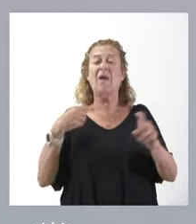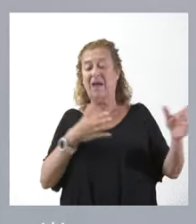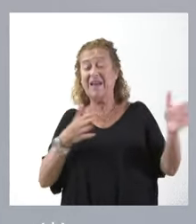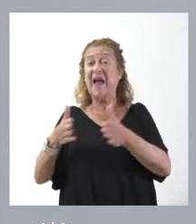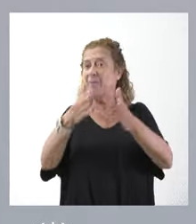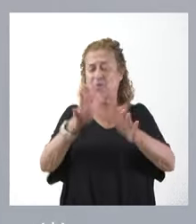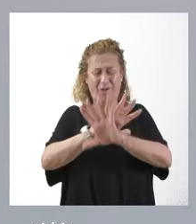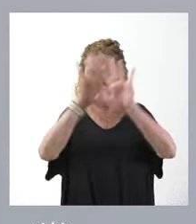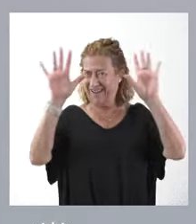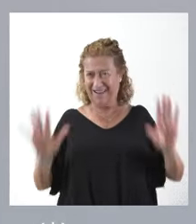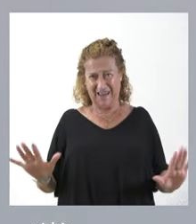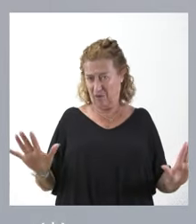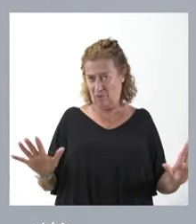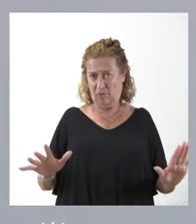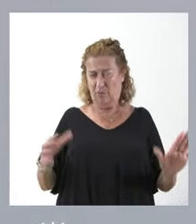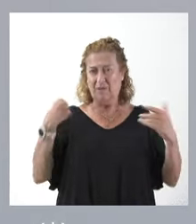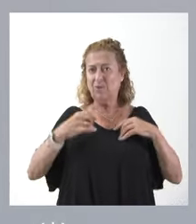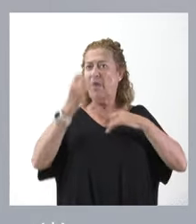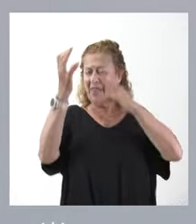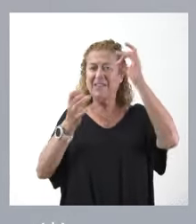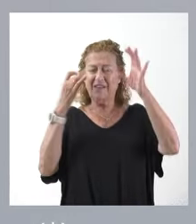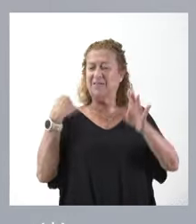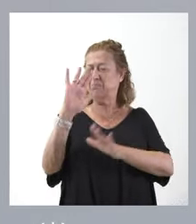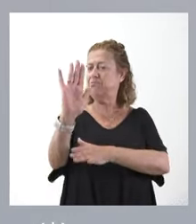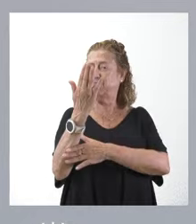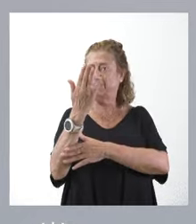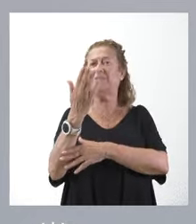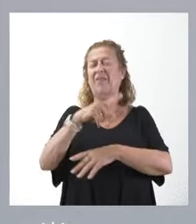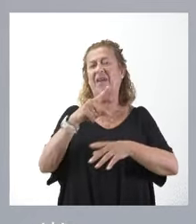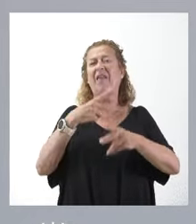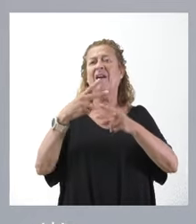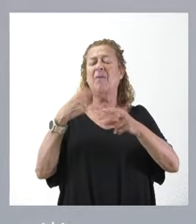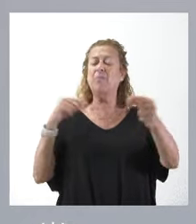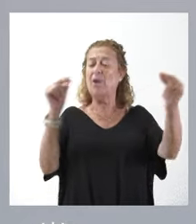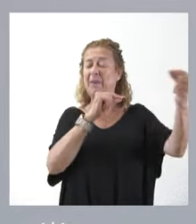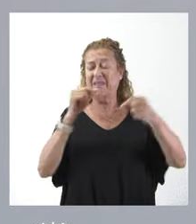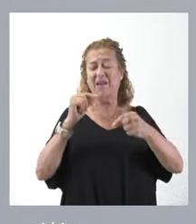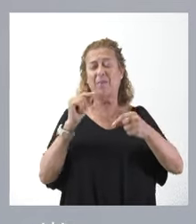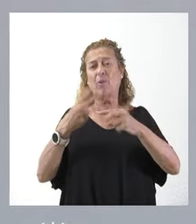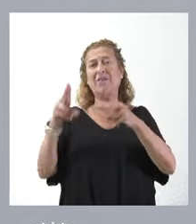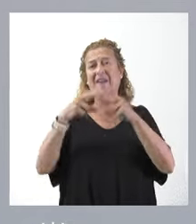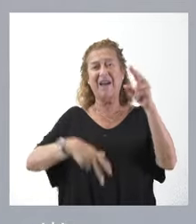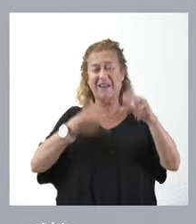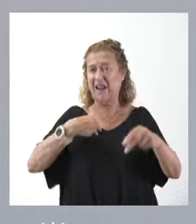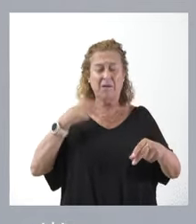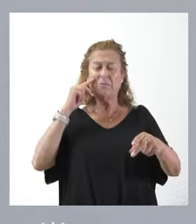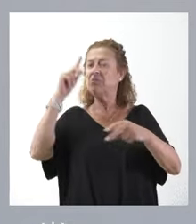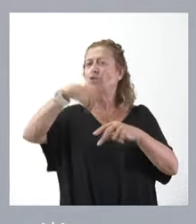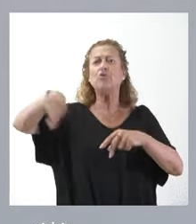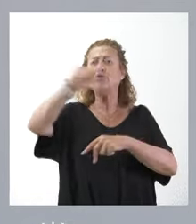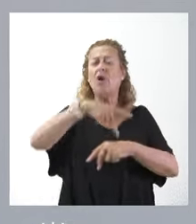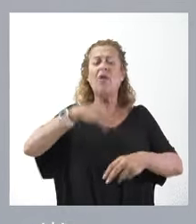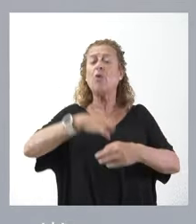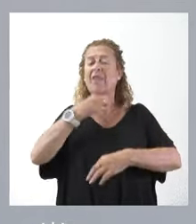clara, que son estas iniciativas que se plantearon en el debate de política general, que se plantearon con transparencia al conjunto de los ciudadanos.